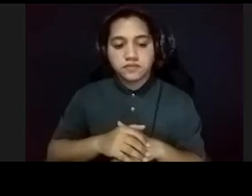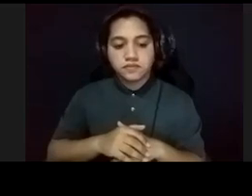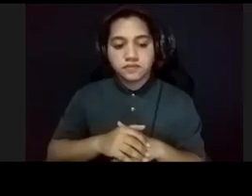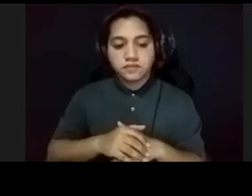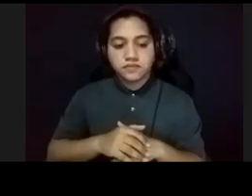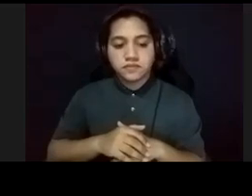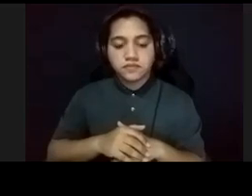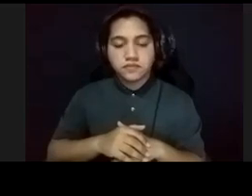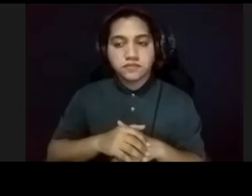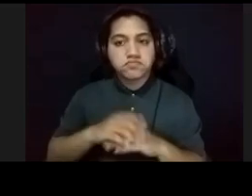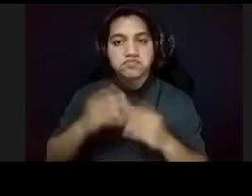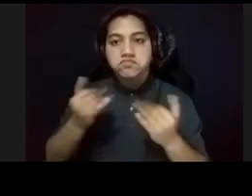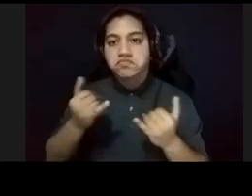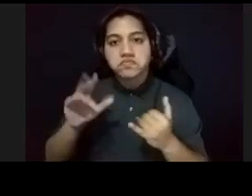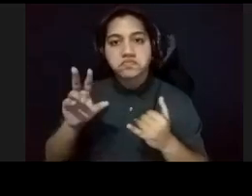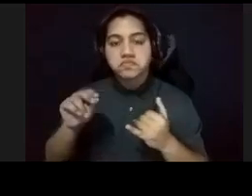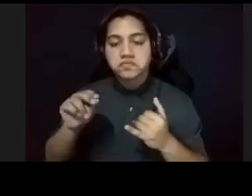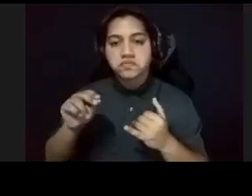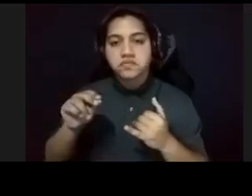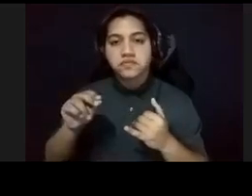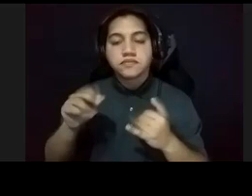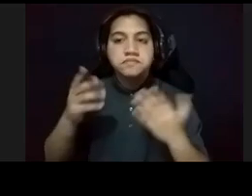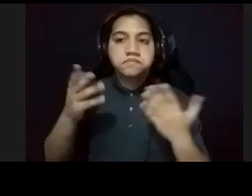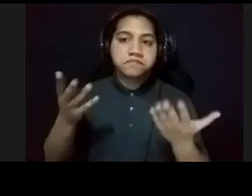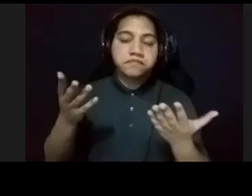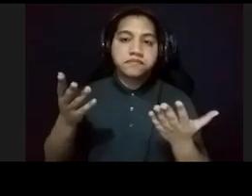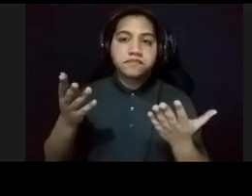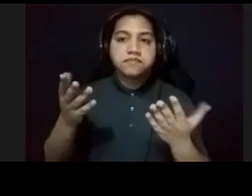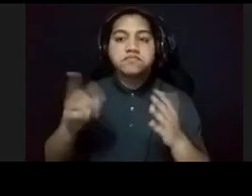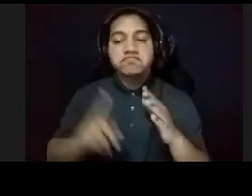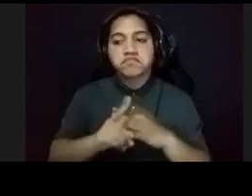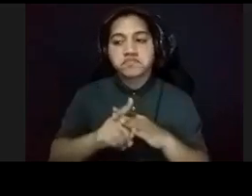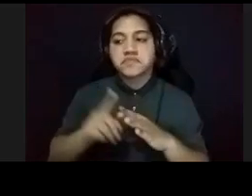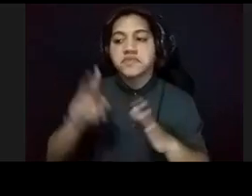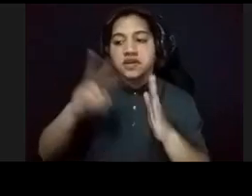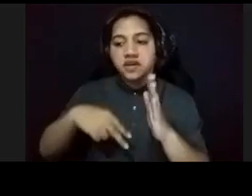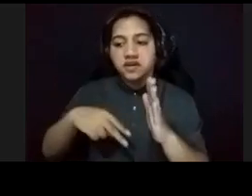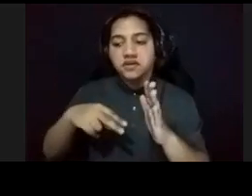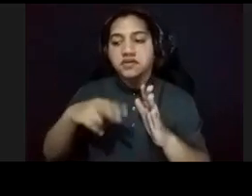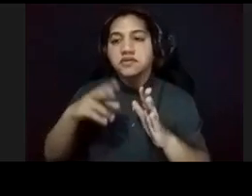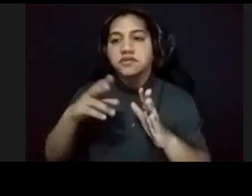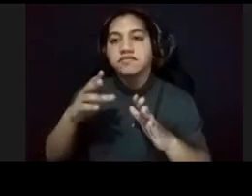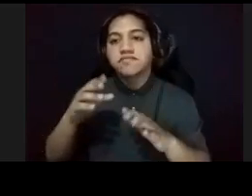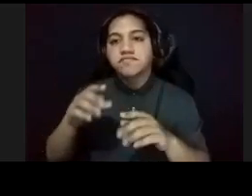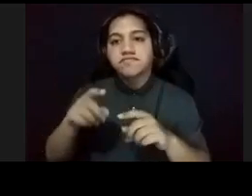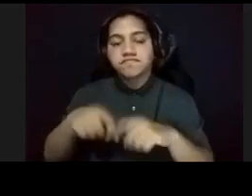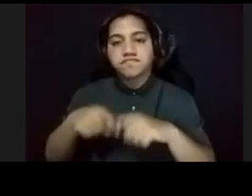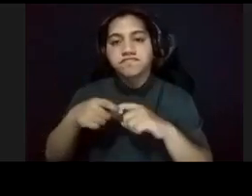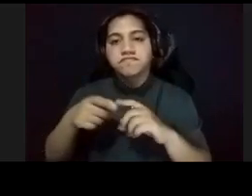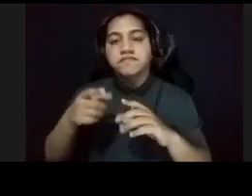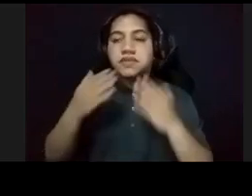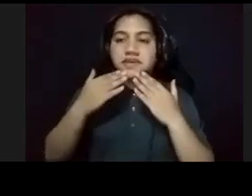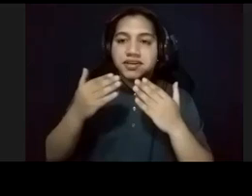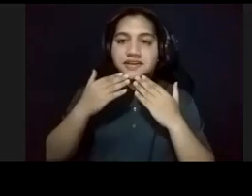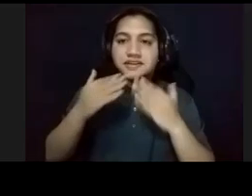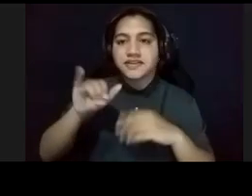por ahora, no, así que, si surge, pues nada, la leemos en el interín, queremos agradecerle,